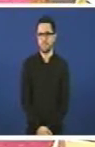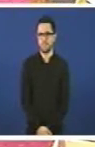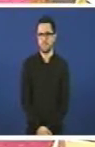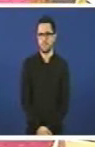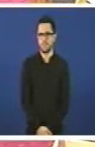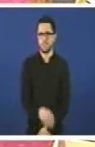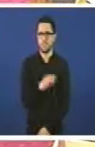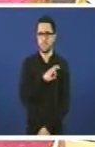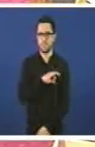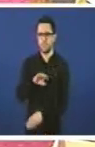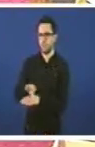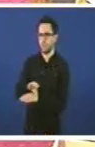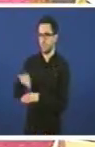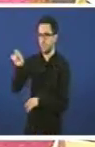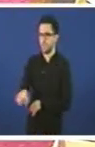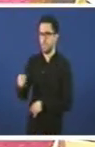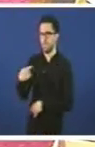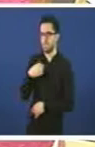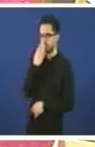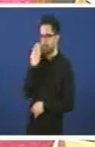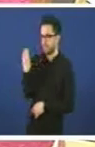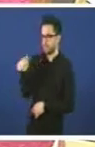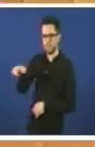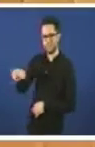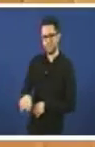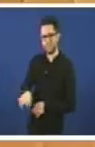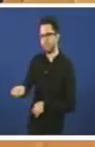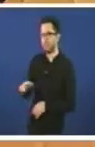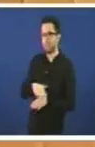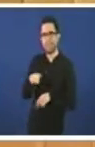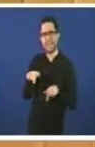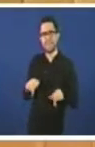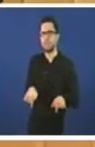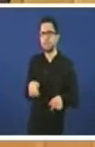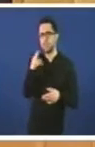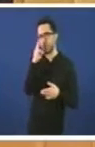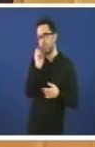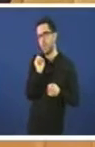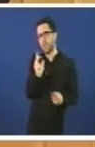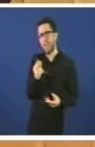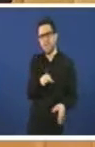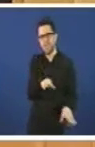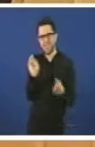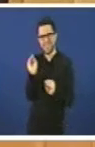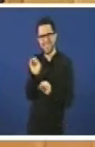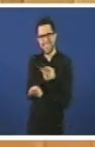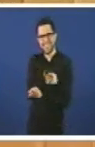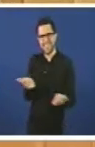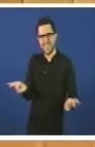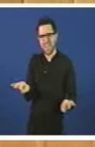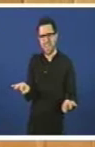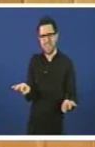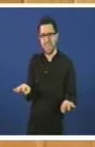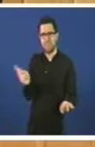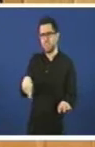Señor consellero, francamente, vosté pa isto non vale. Non entende nada. Non entende nada. Vosté, vale para vosté, pero